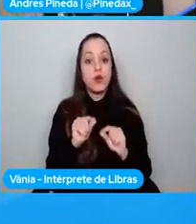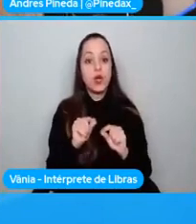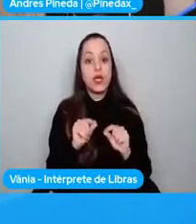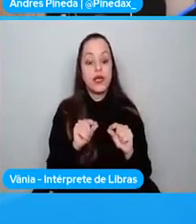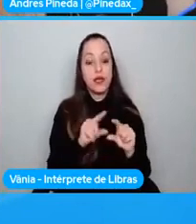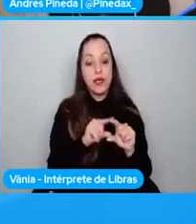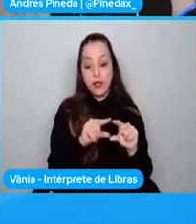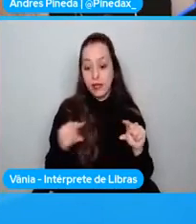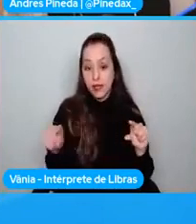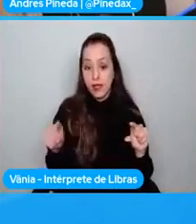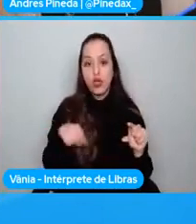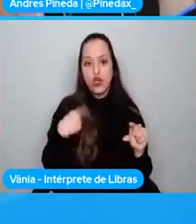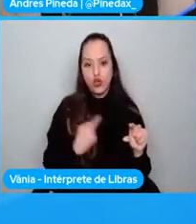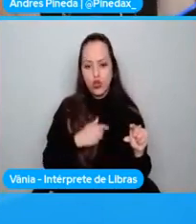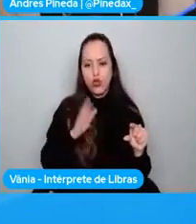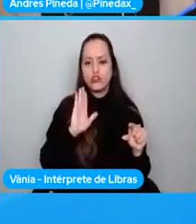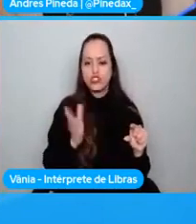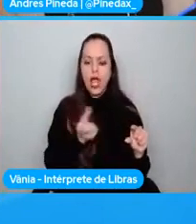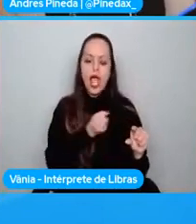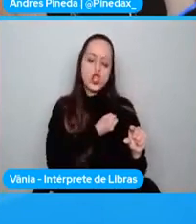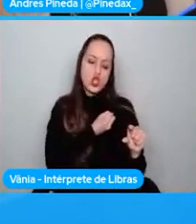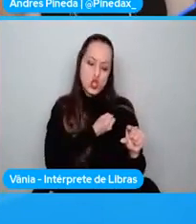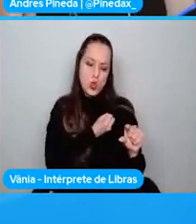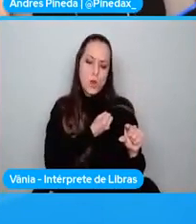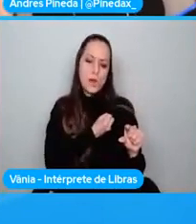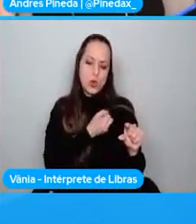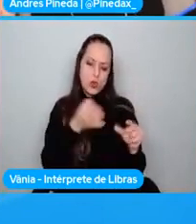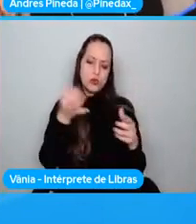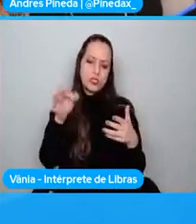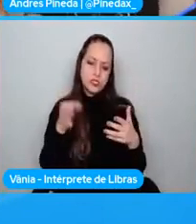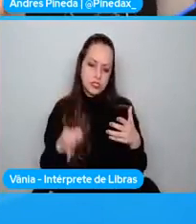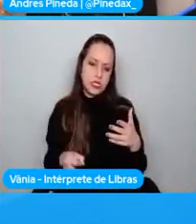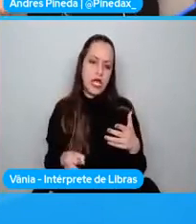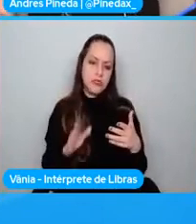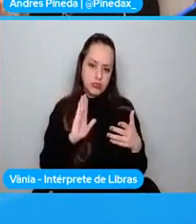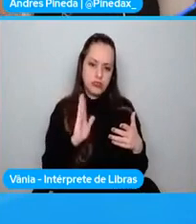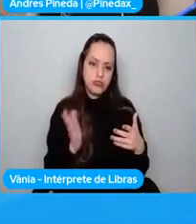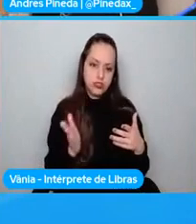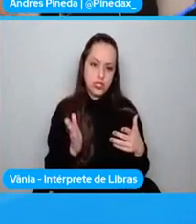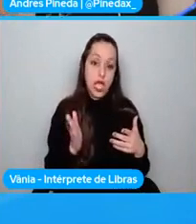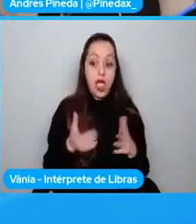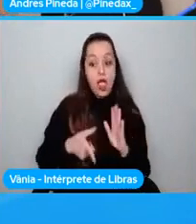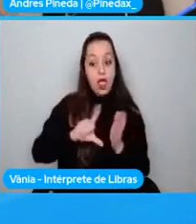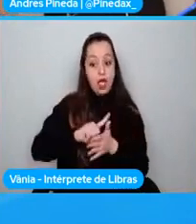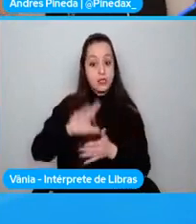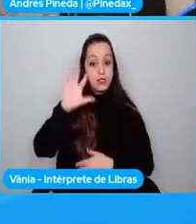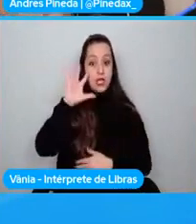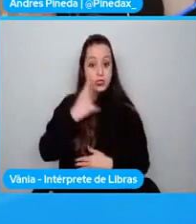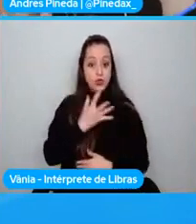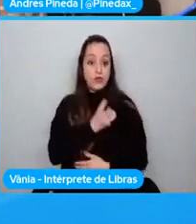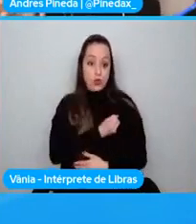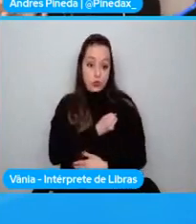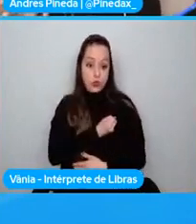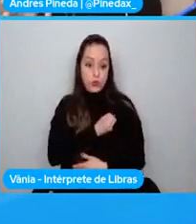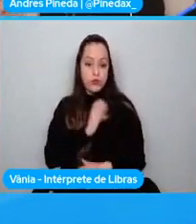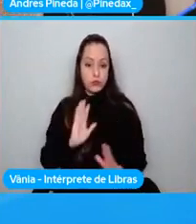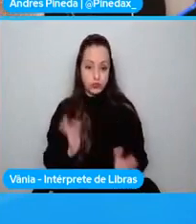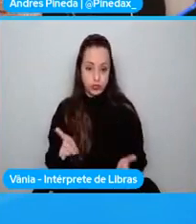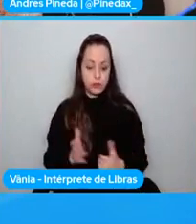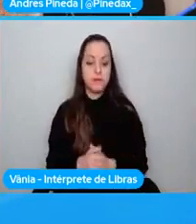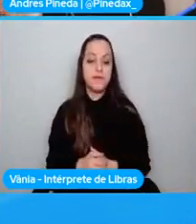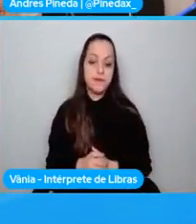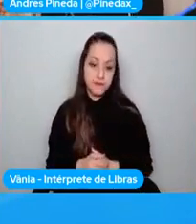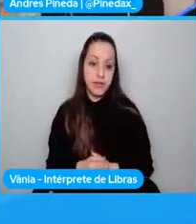enteros que habíamos definido y vamos a recibir el mismo resultado. Todo esto está corriendo de forma nativa y este proyecto